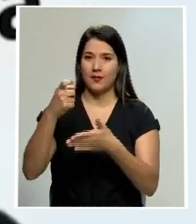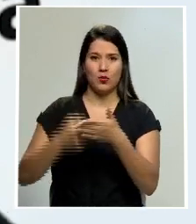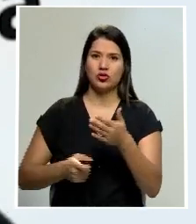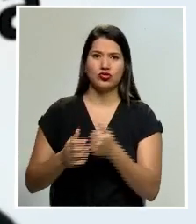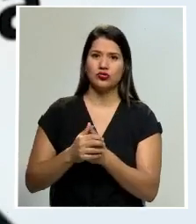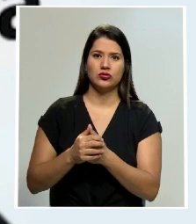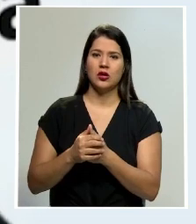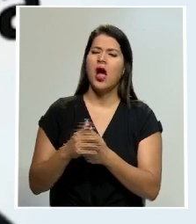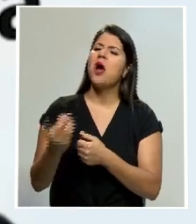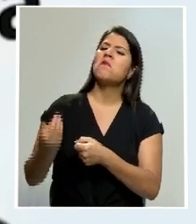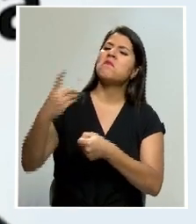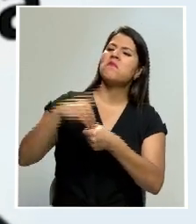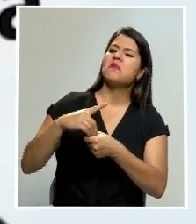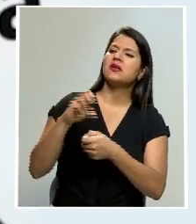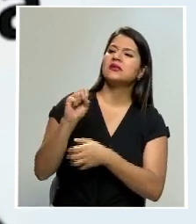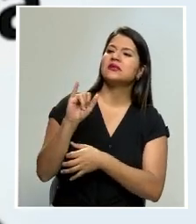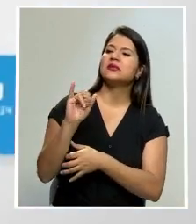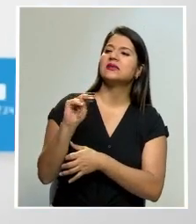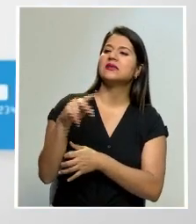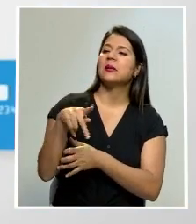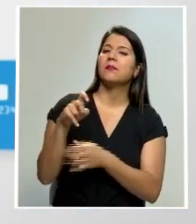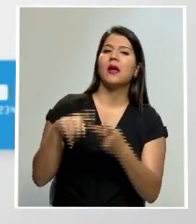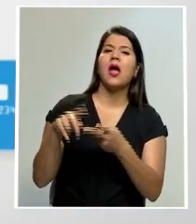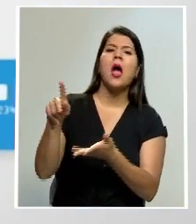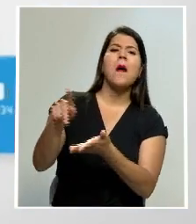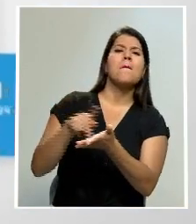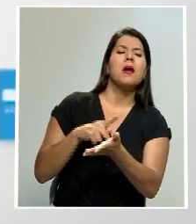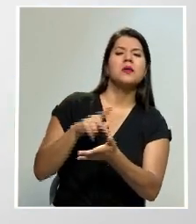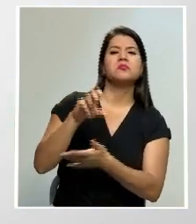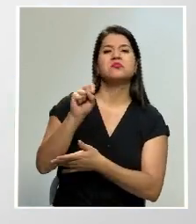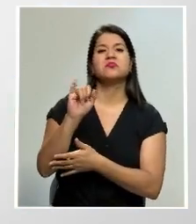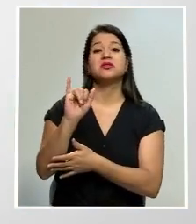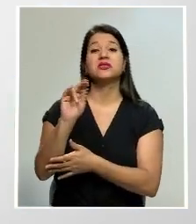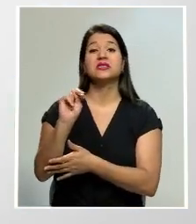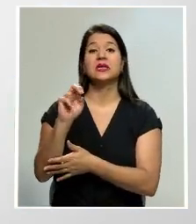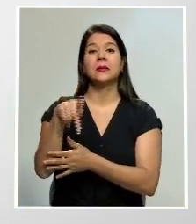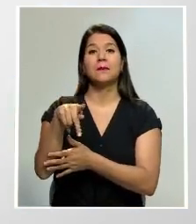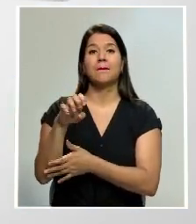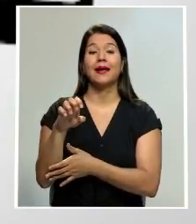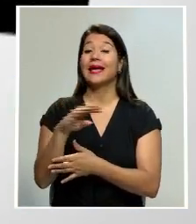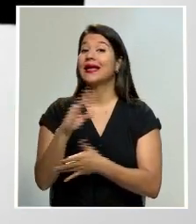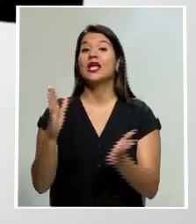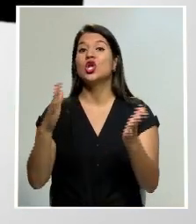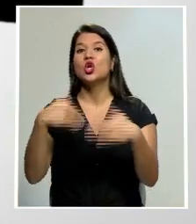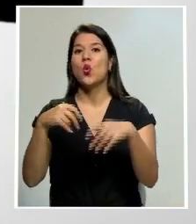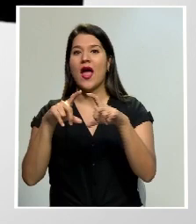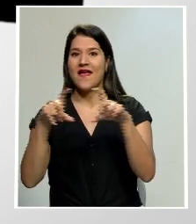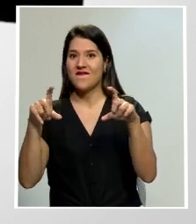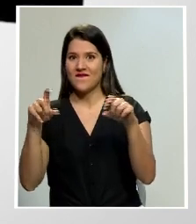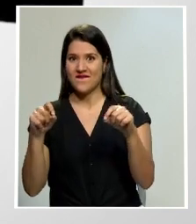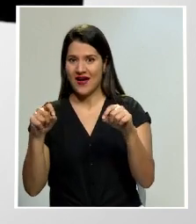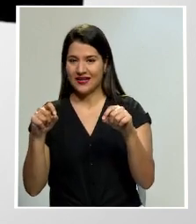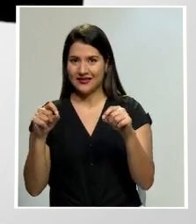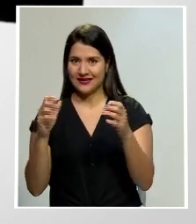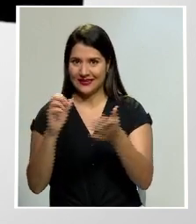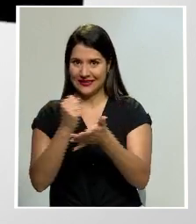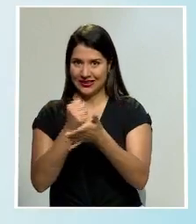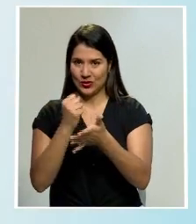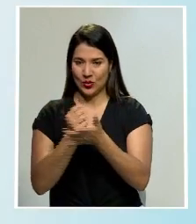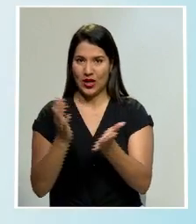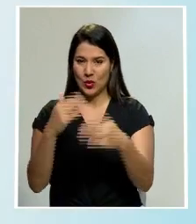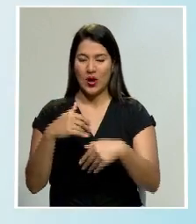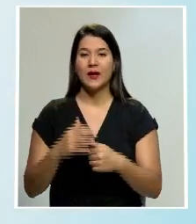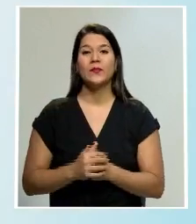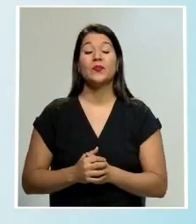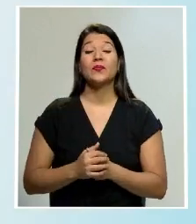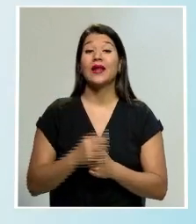no hay factura. El jerarca de Hacienda fue claro durante una actividad con el Colegio de Ciencias Económicas